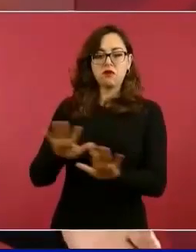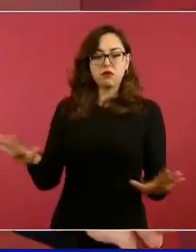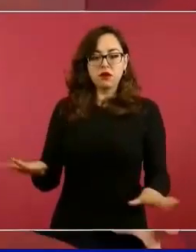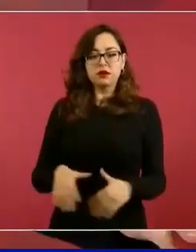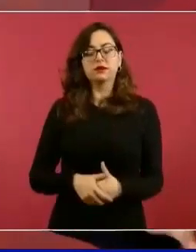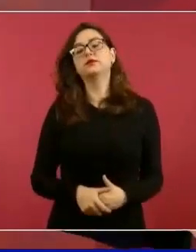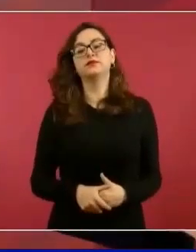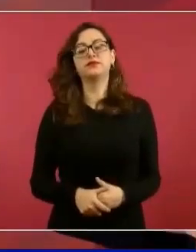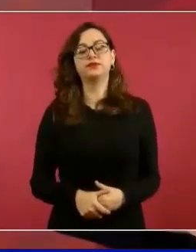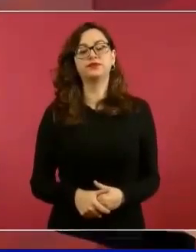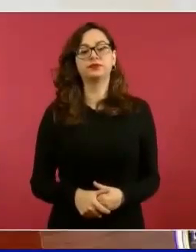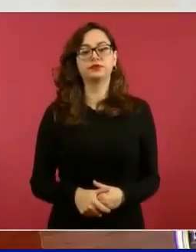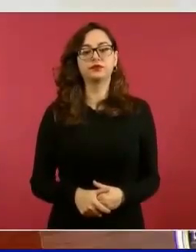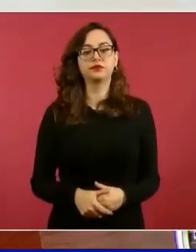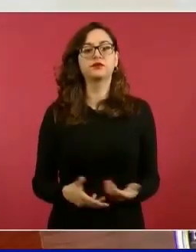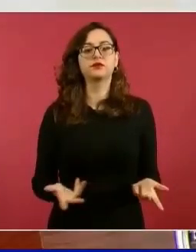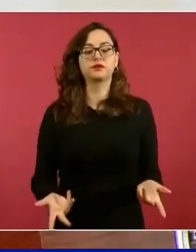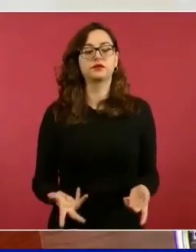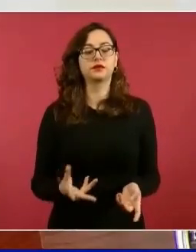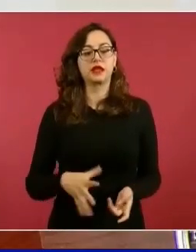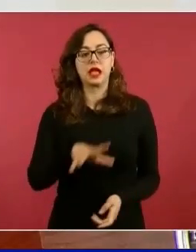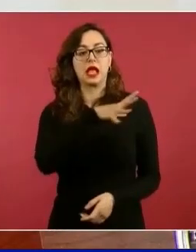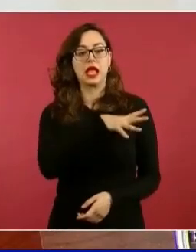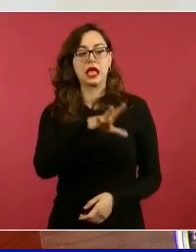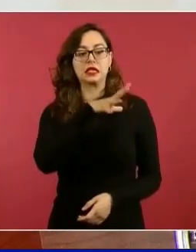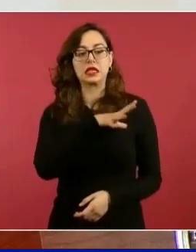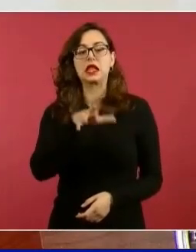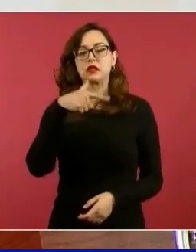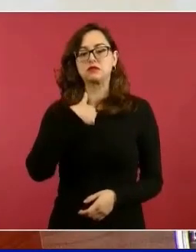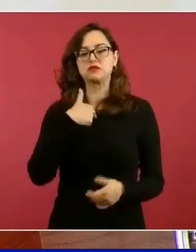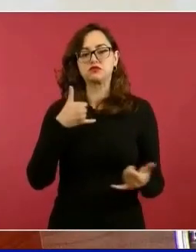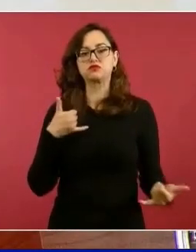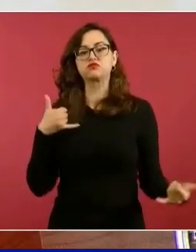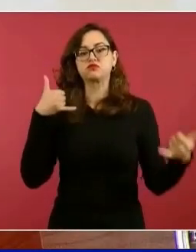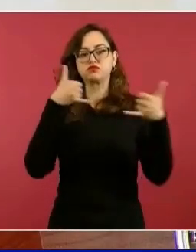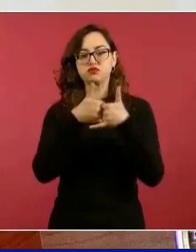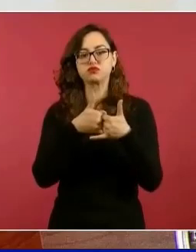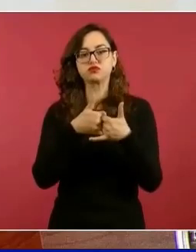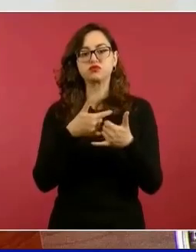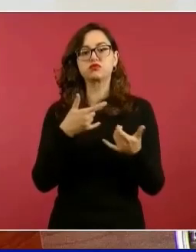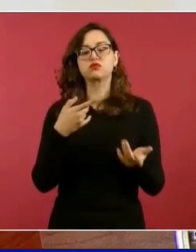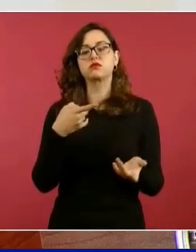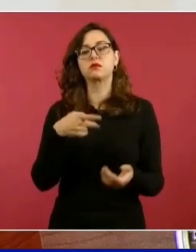la oficina de Laurita,